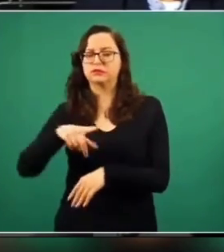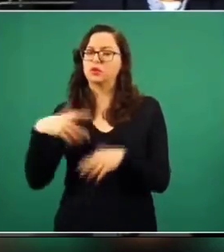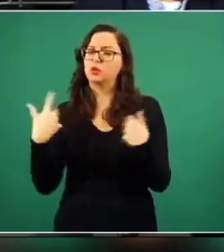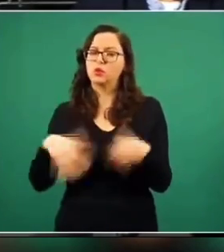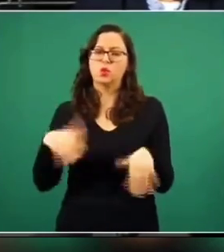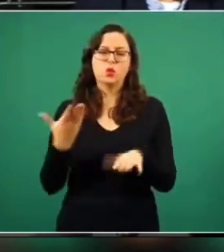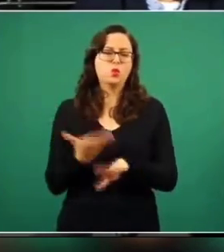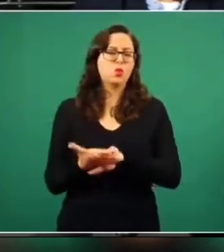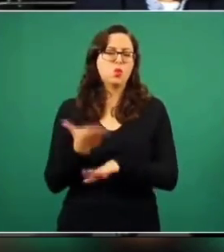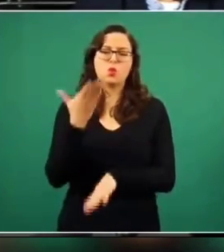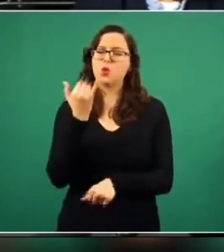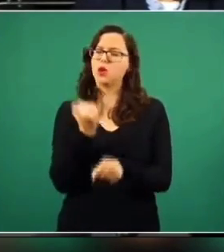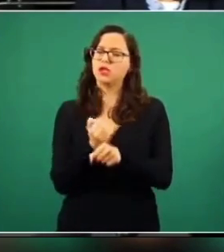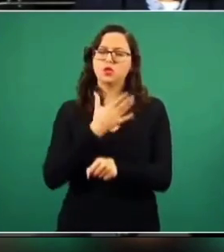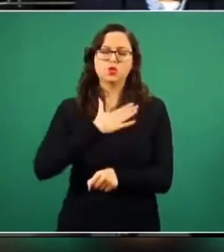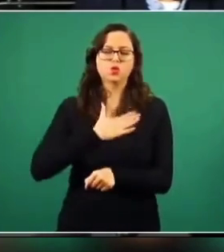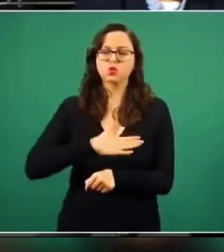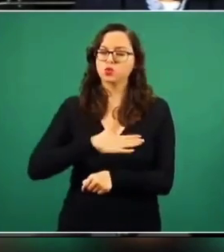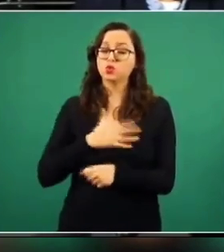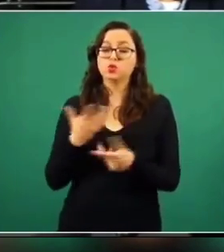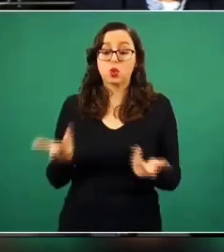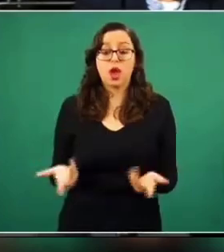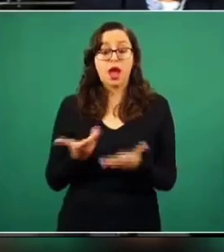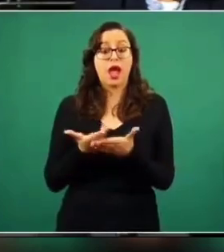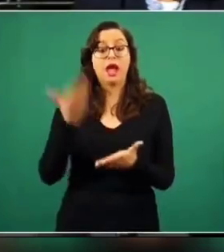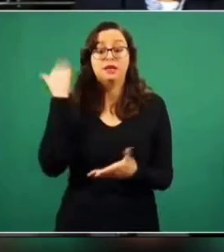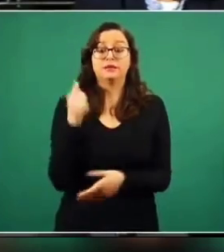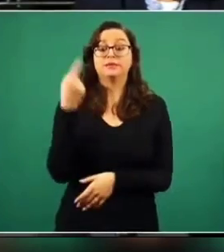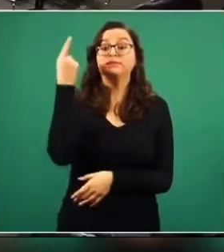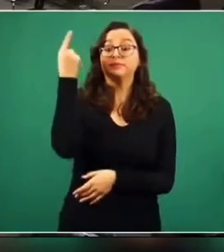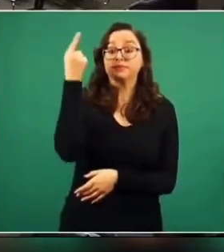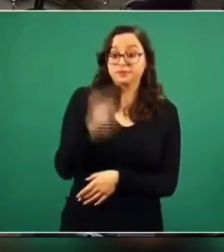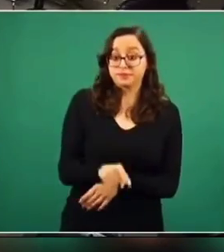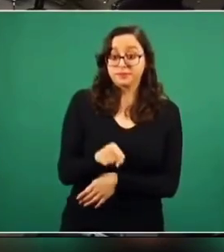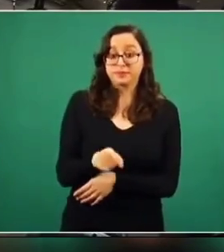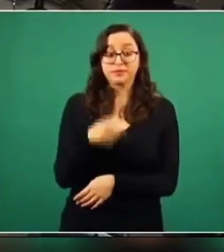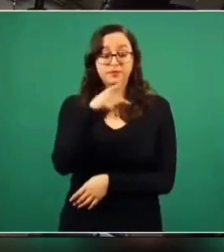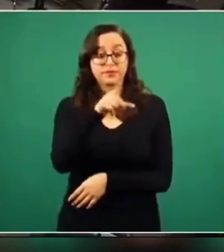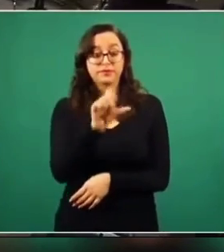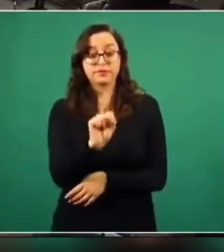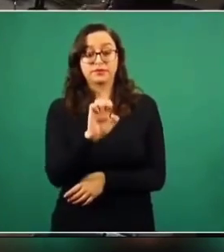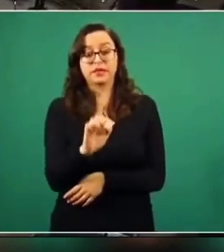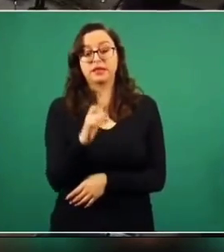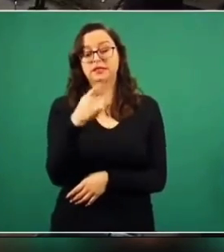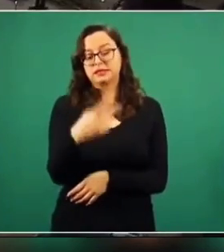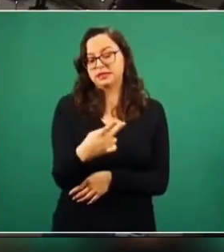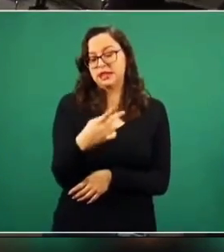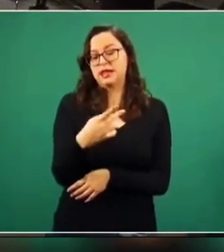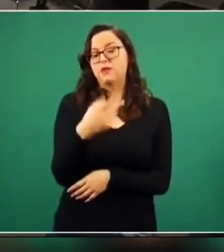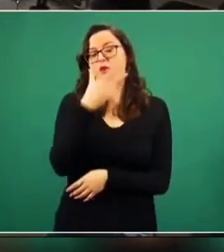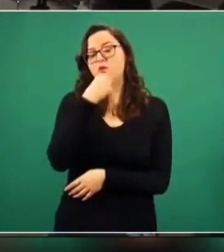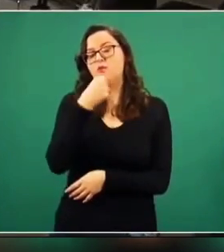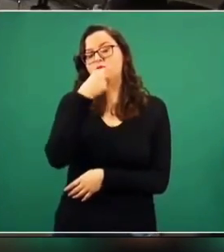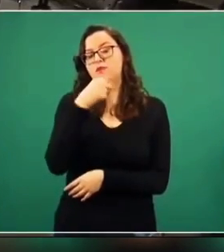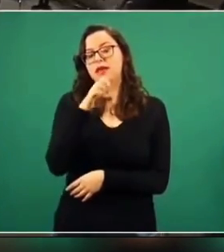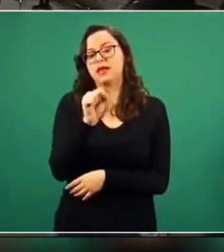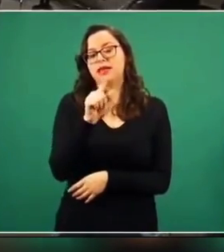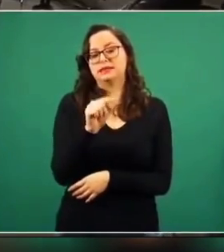en ese momento la instrucción de ser atendido por él, en ese momento, el secretario de Educación, Esteban Moctezuma.